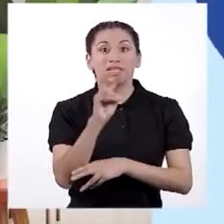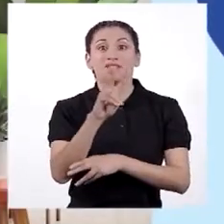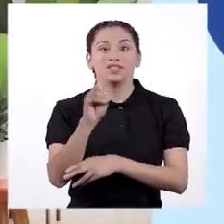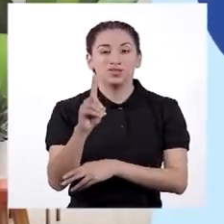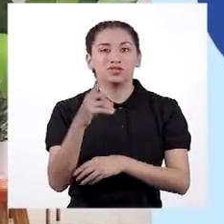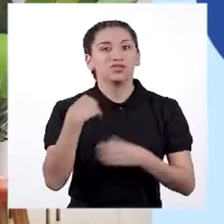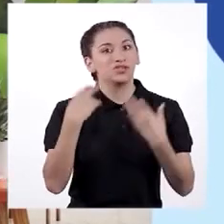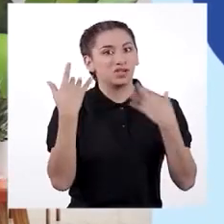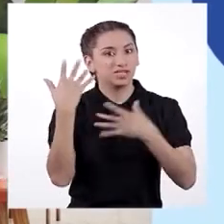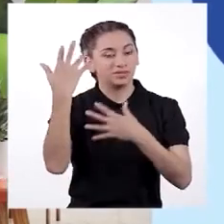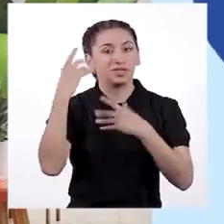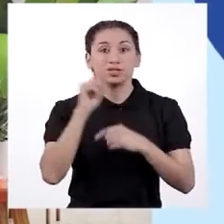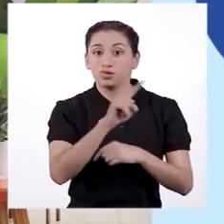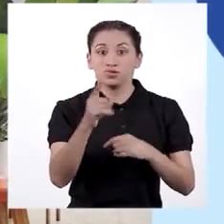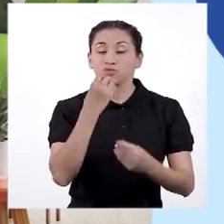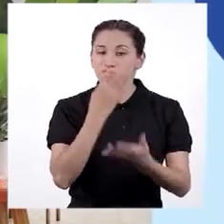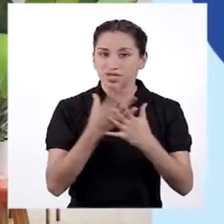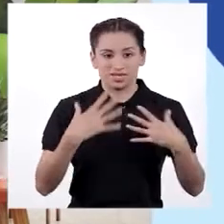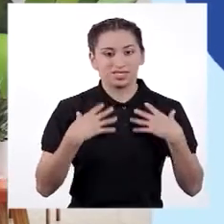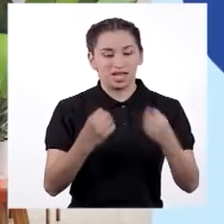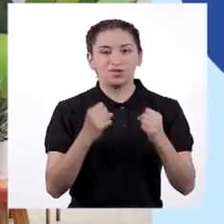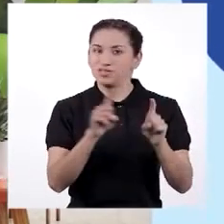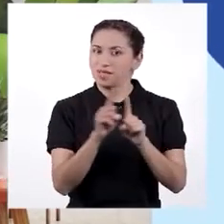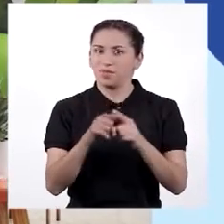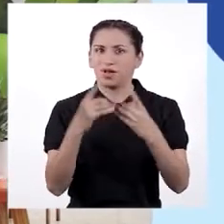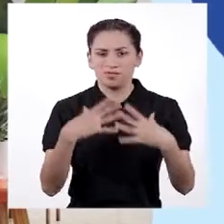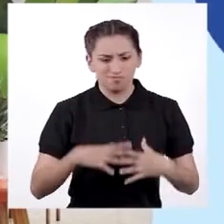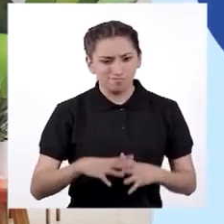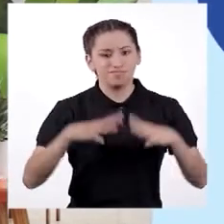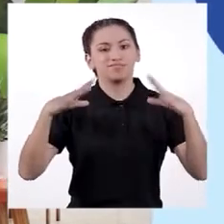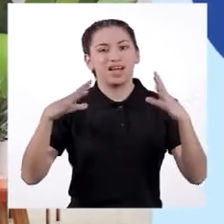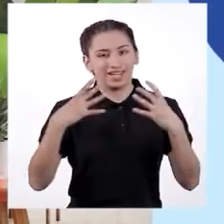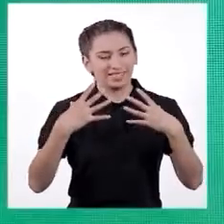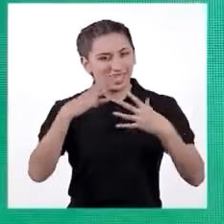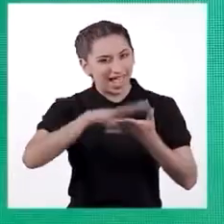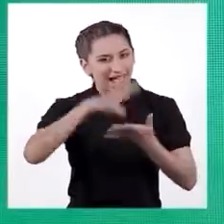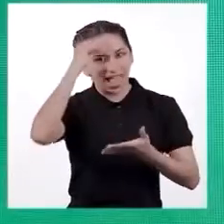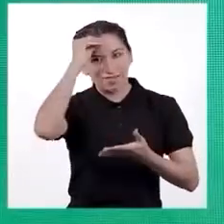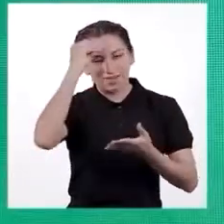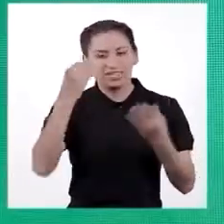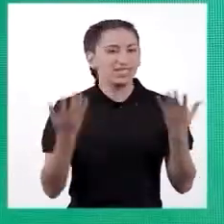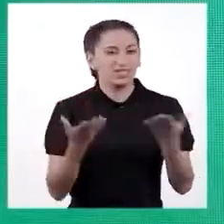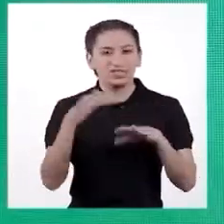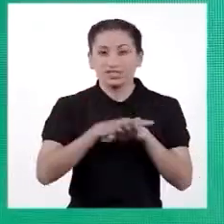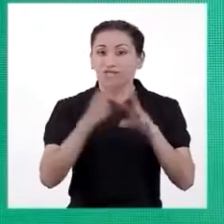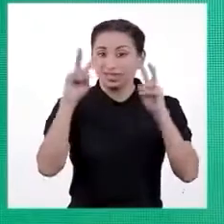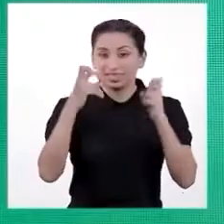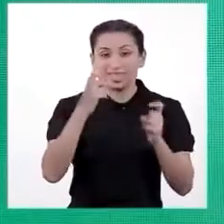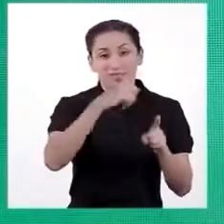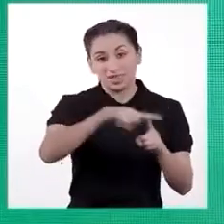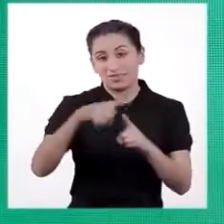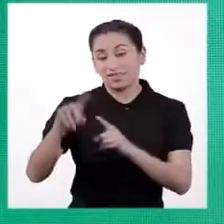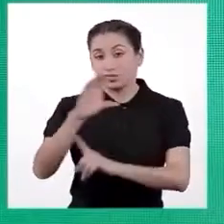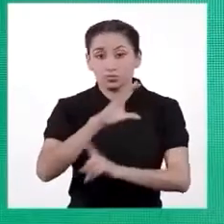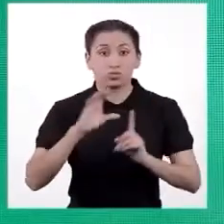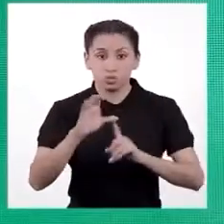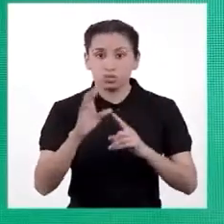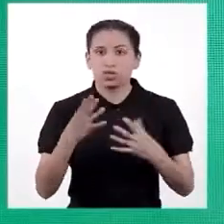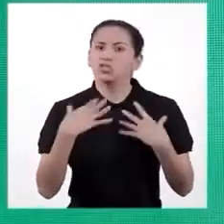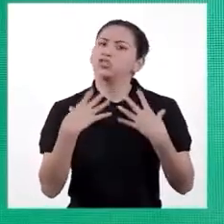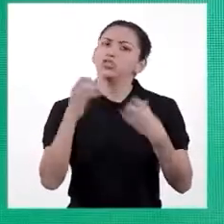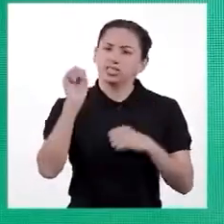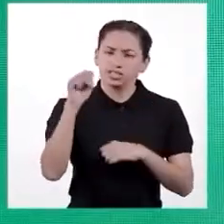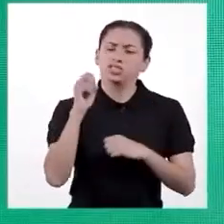Espero que estén muy bien de salud y con muchas ganas de aprender sobre nuestra diversidad. De hecho que sí, profesora. Y lo que yo quiero